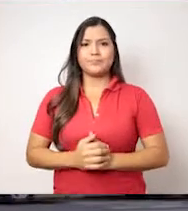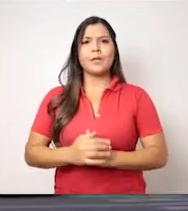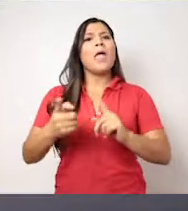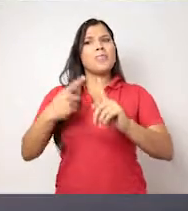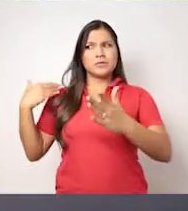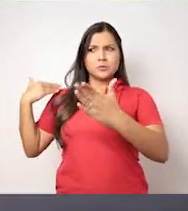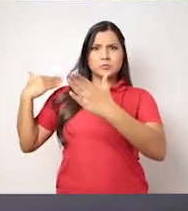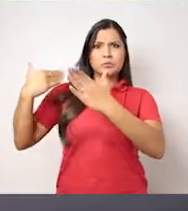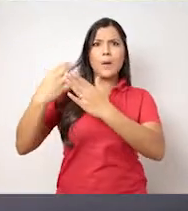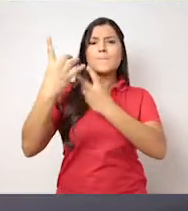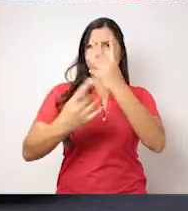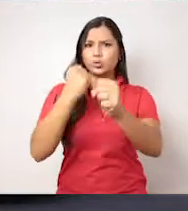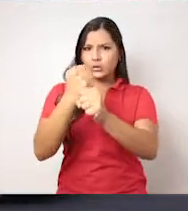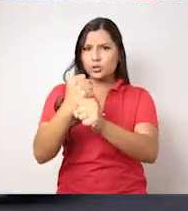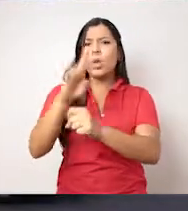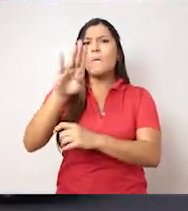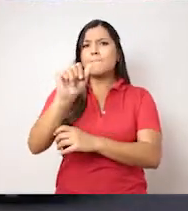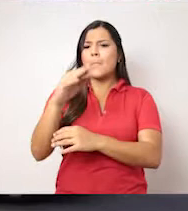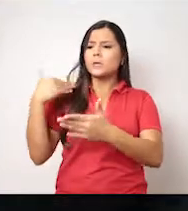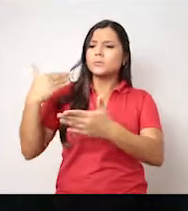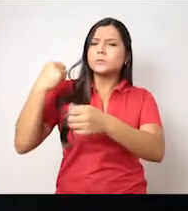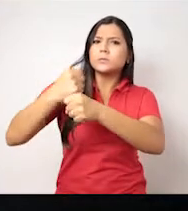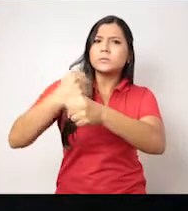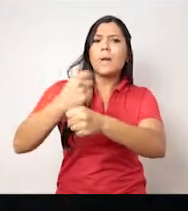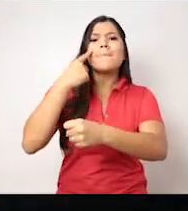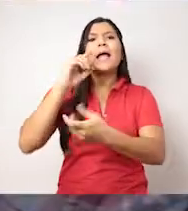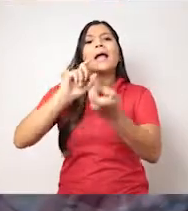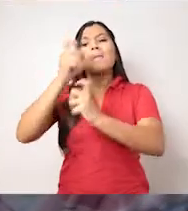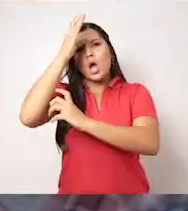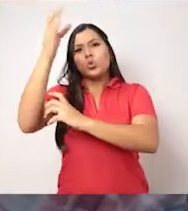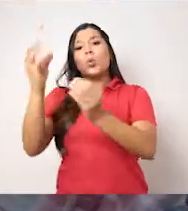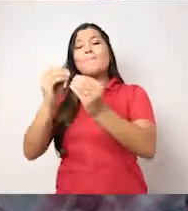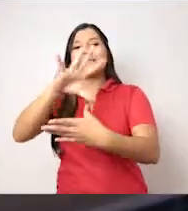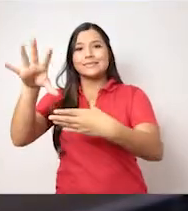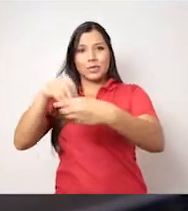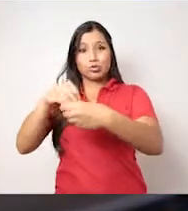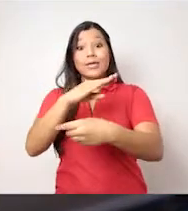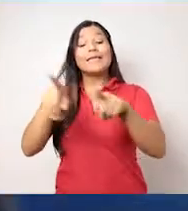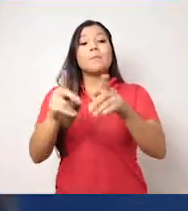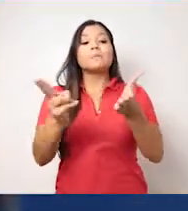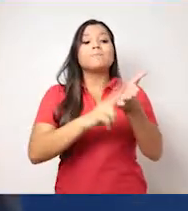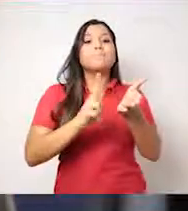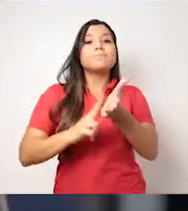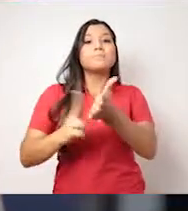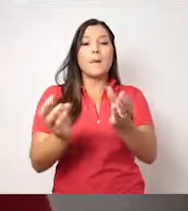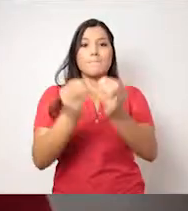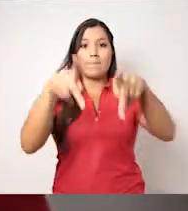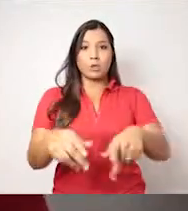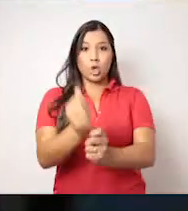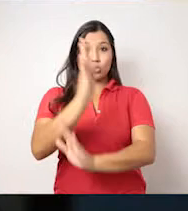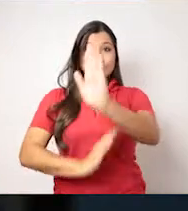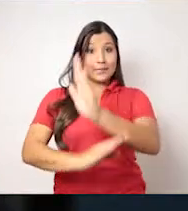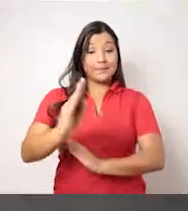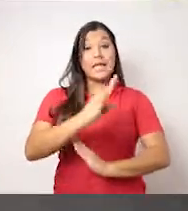Desde hace varios años, en Bacredomatic venimos trabajando en que nuestra cultura sea inclusiva, involucrando en nuestra planilla cada vez más personas